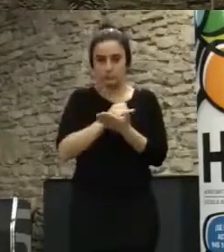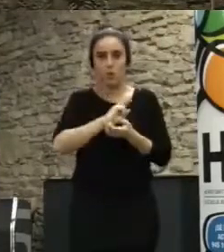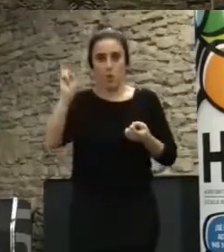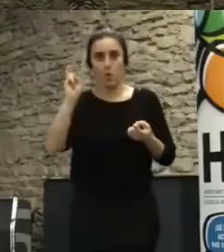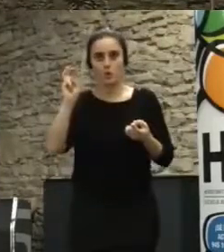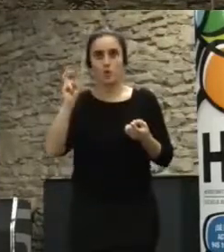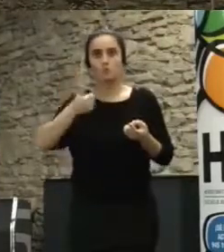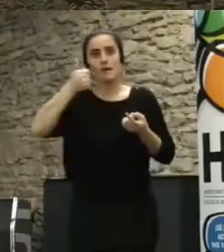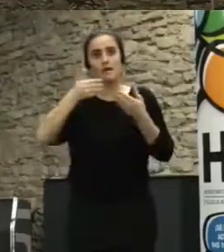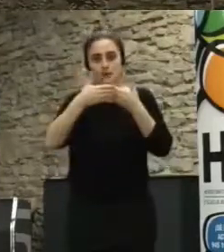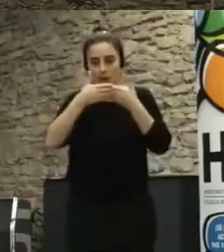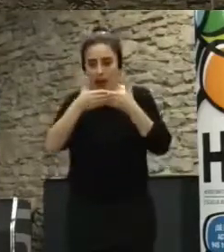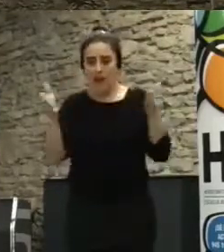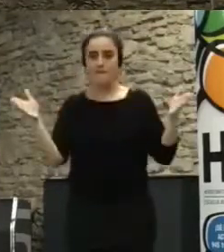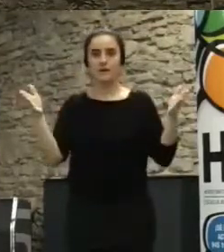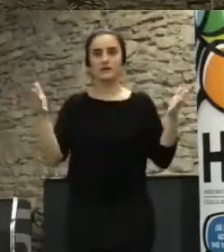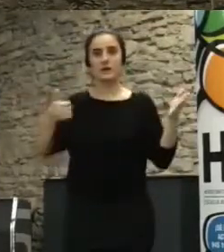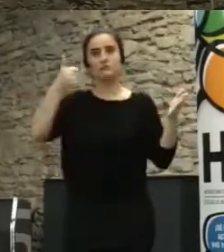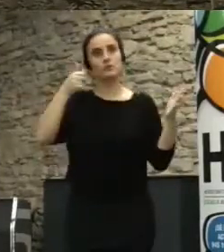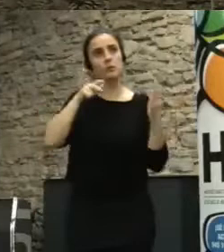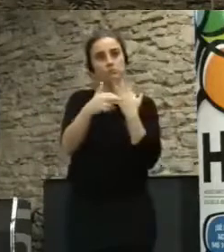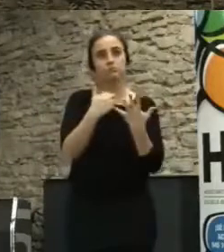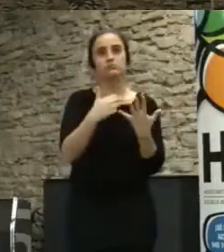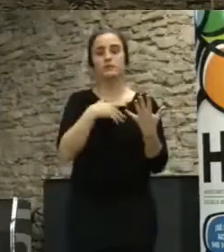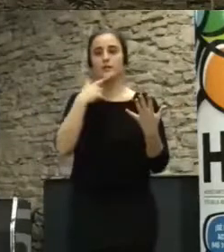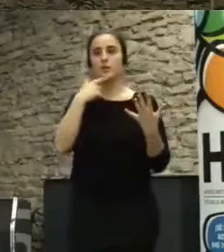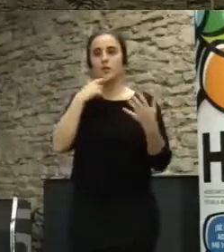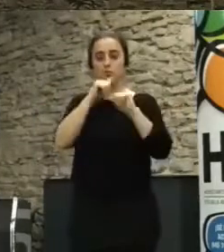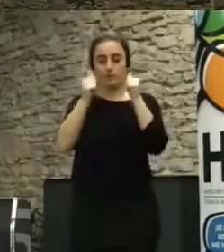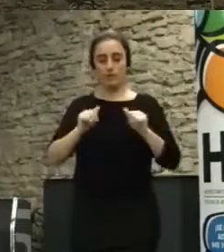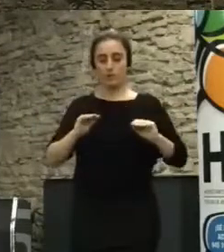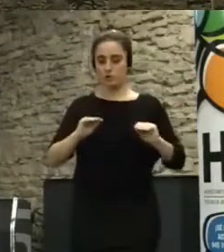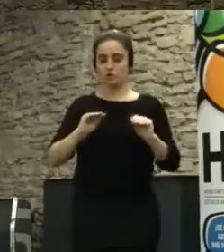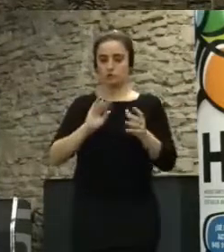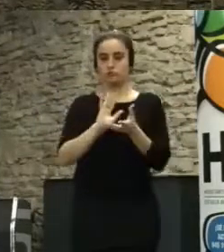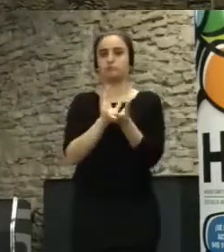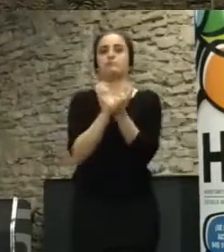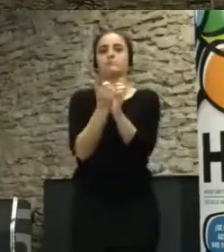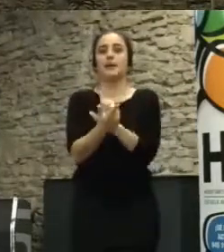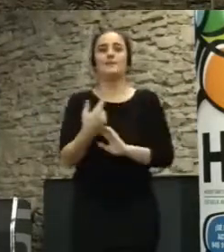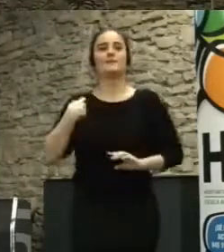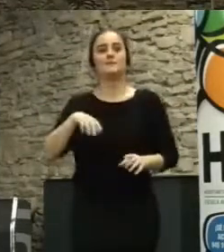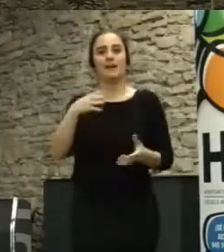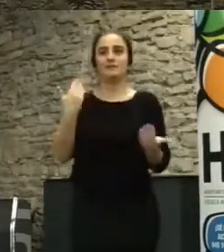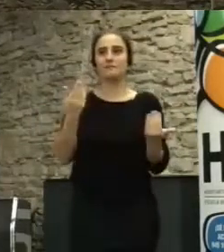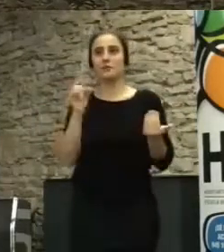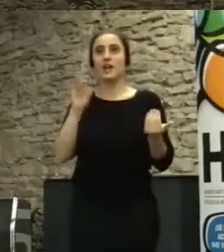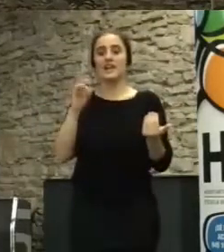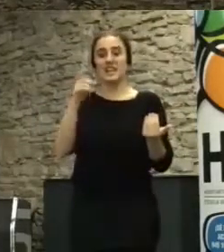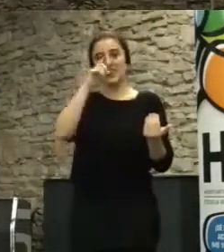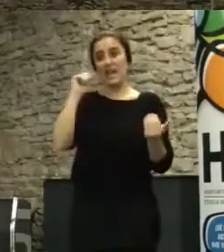más abierta, más permeable. Fue cambiando su propia narrativa. Ya tiene 15 años y en los últimos 4 o 5